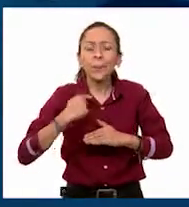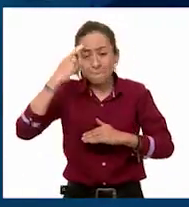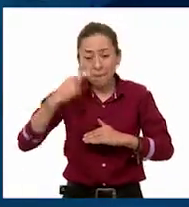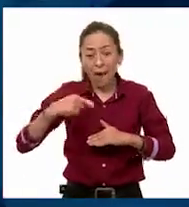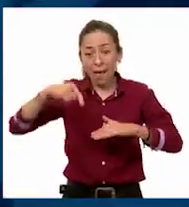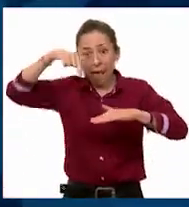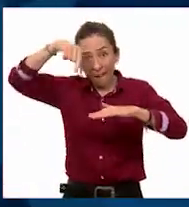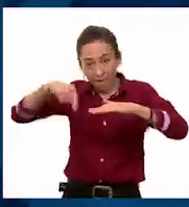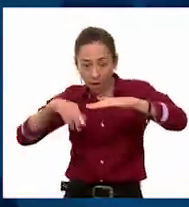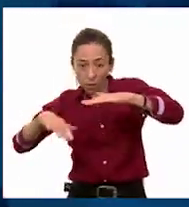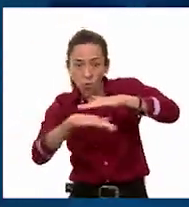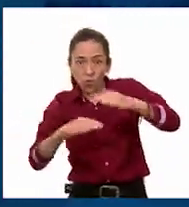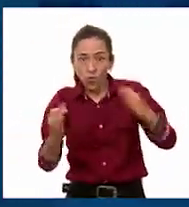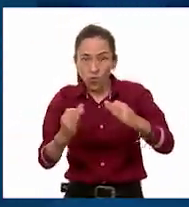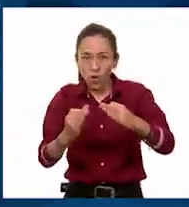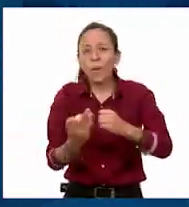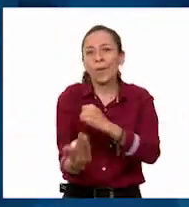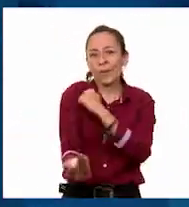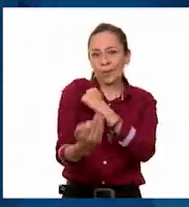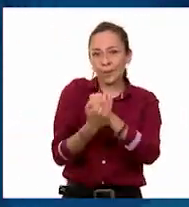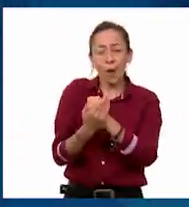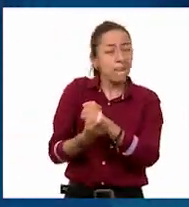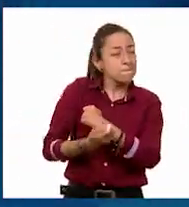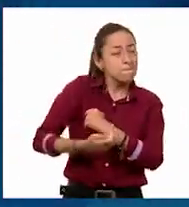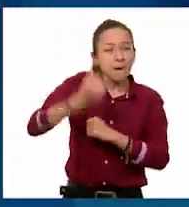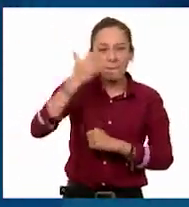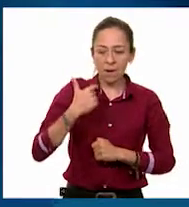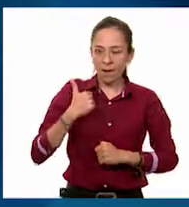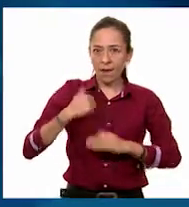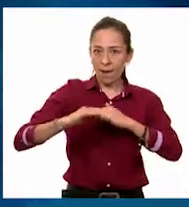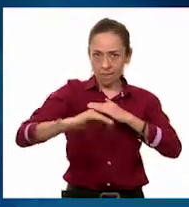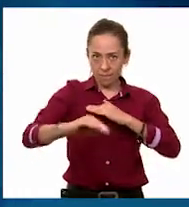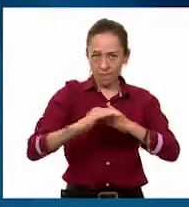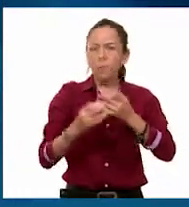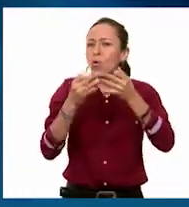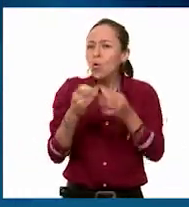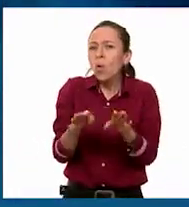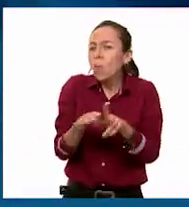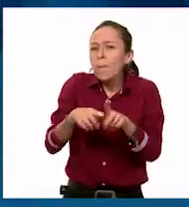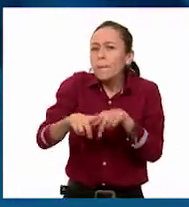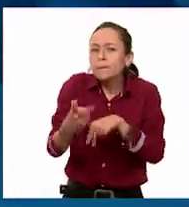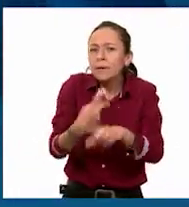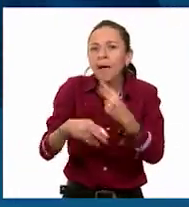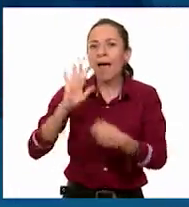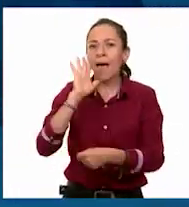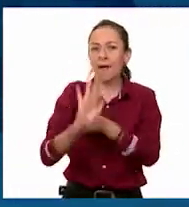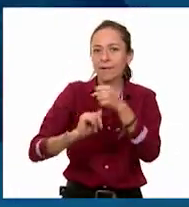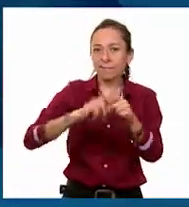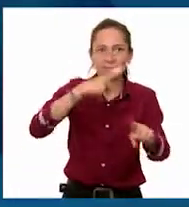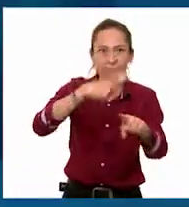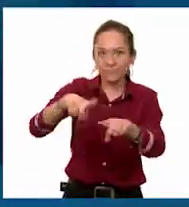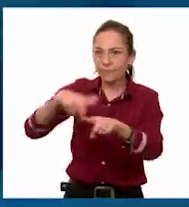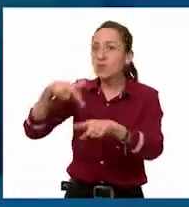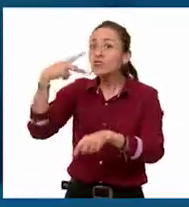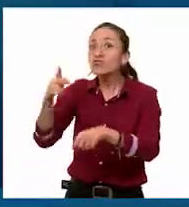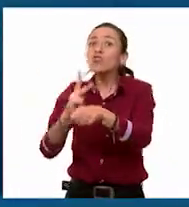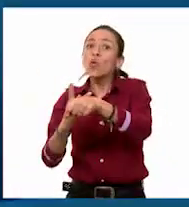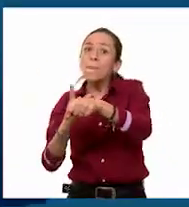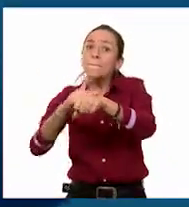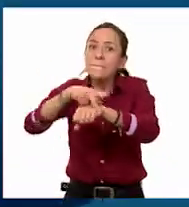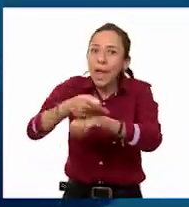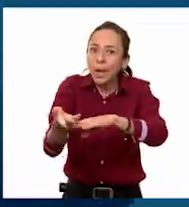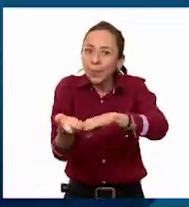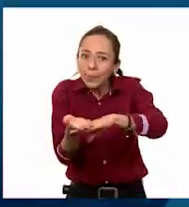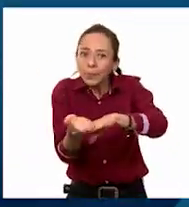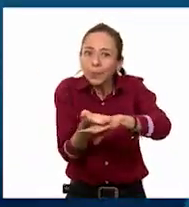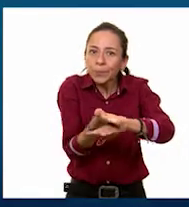Y los primeros alfombras o tapetes eran pieles de diferentes animales, ¿no? Pero más adelante,